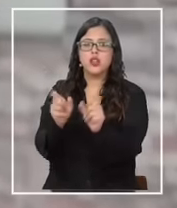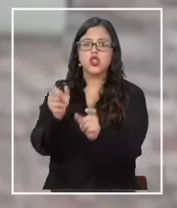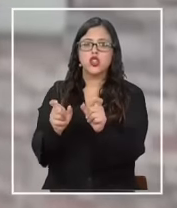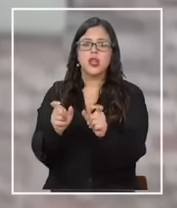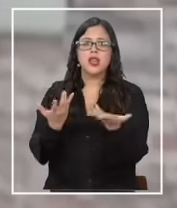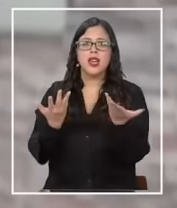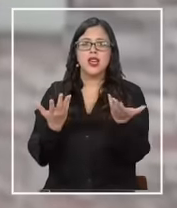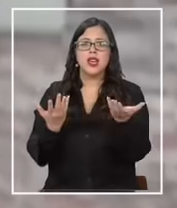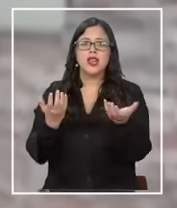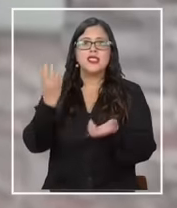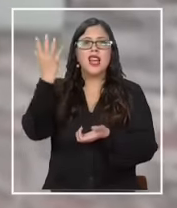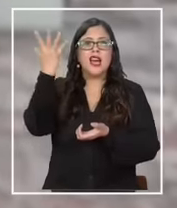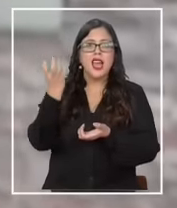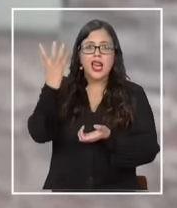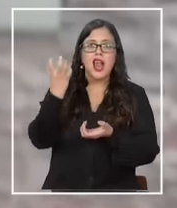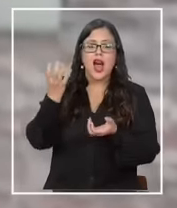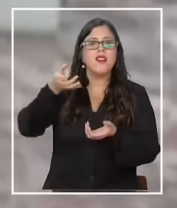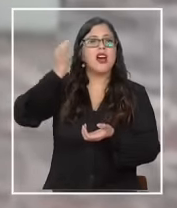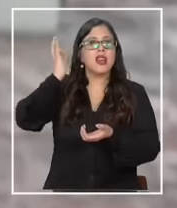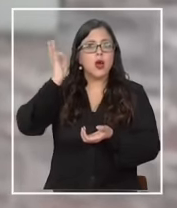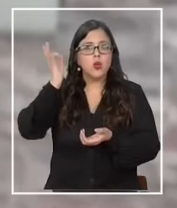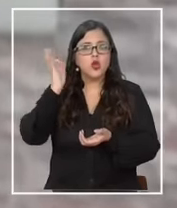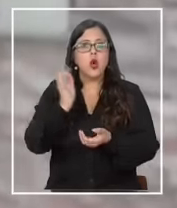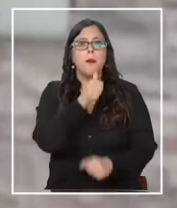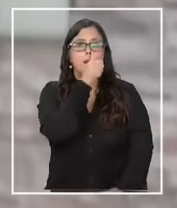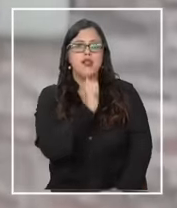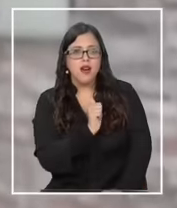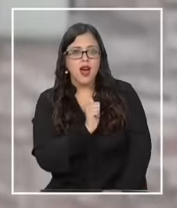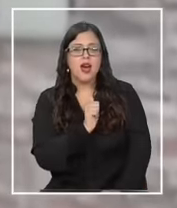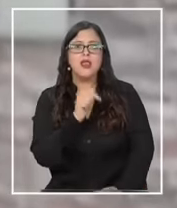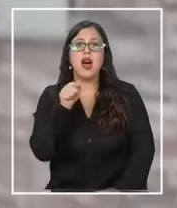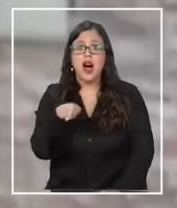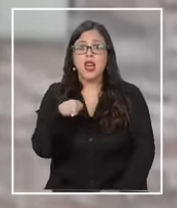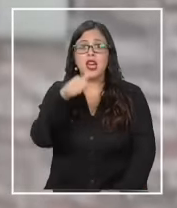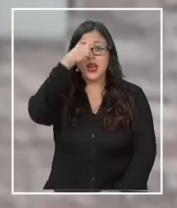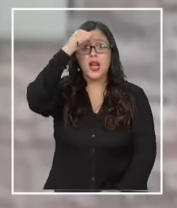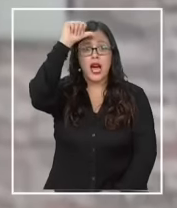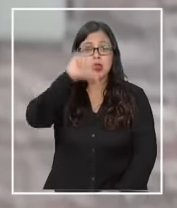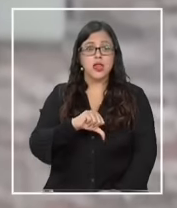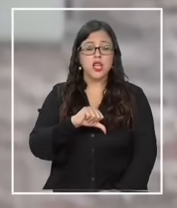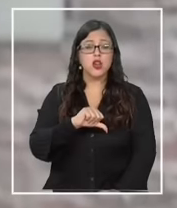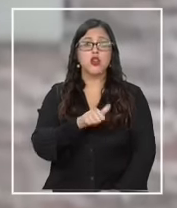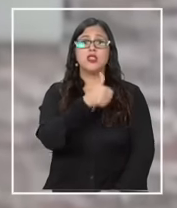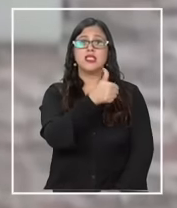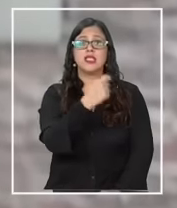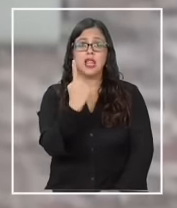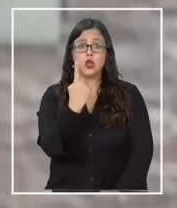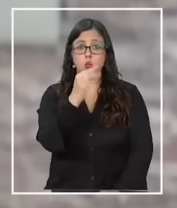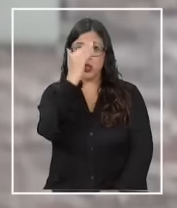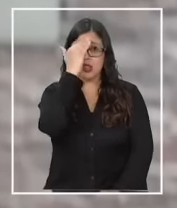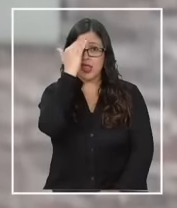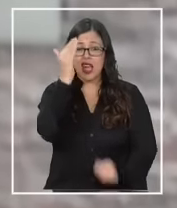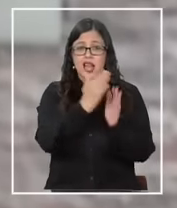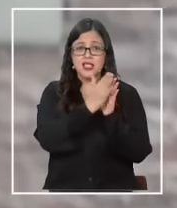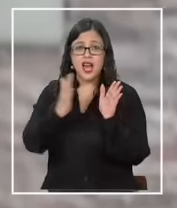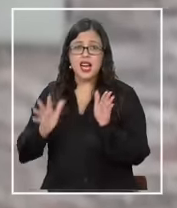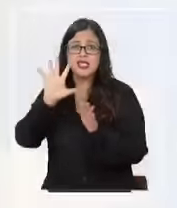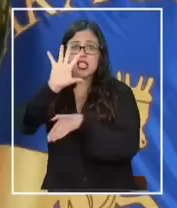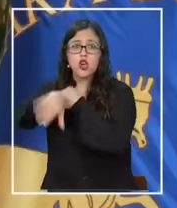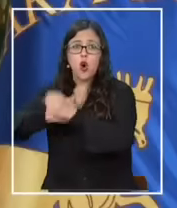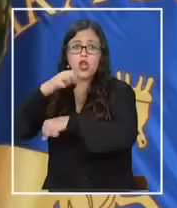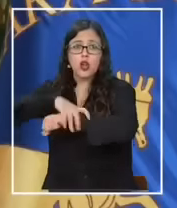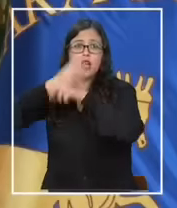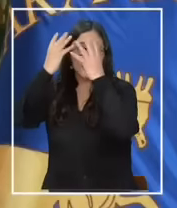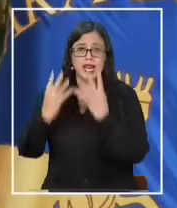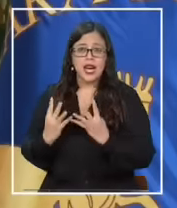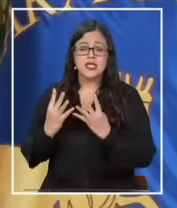graben una reunión, decretos privados, que arriesga penas, que van desde los 61 días a los 5 años.